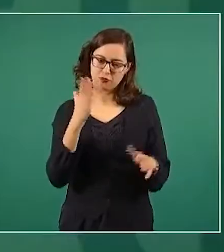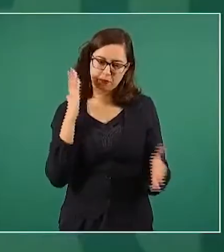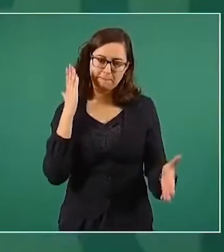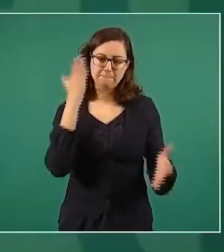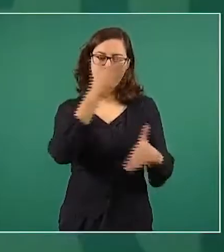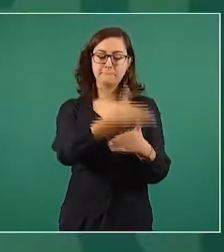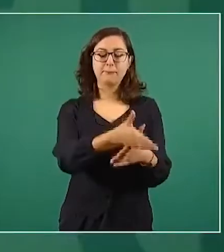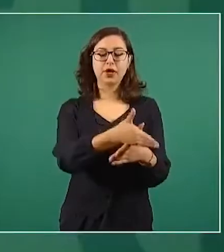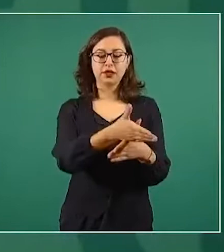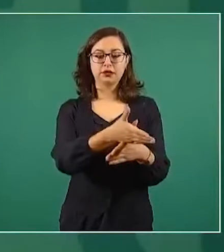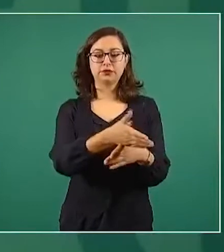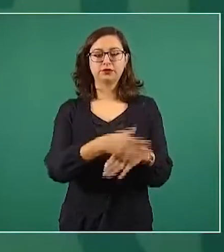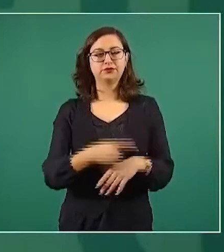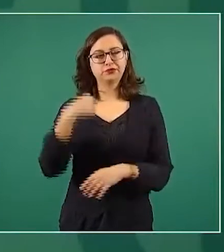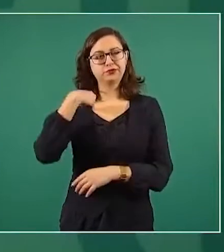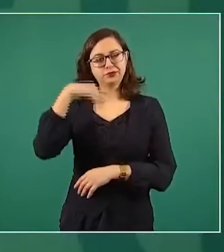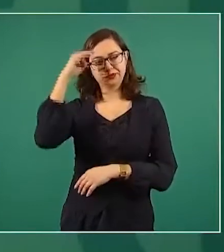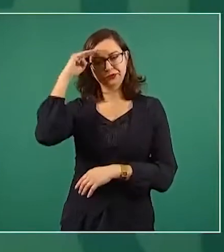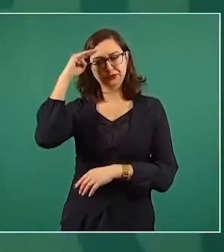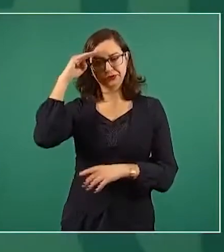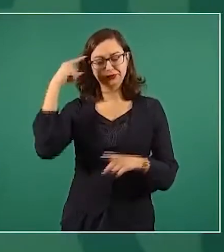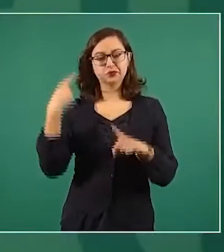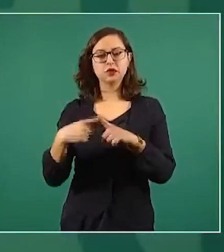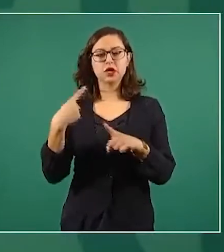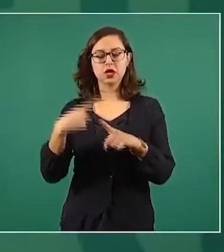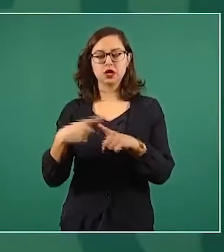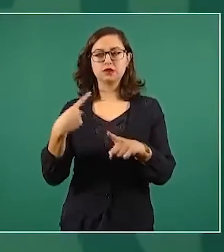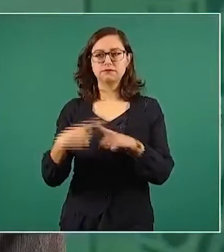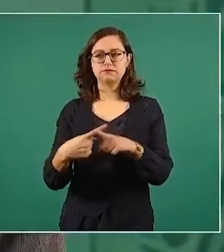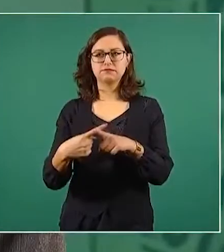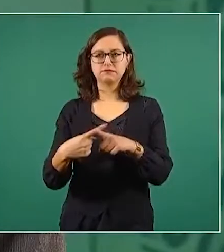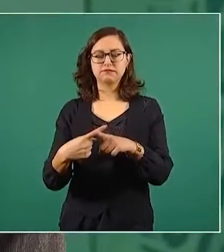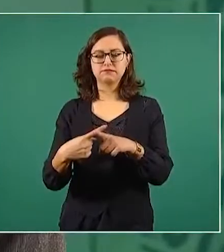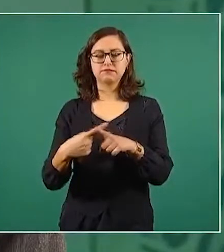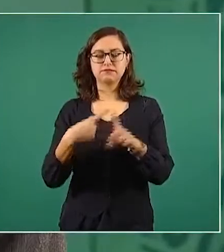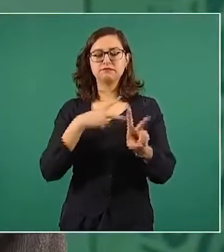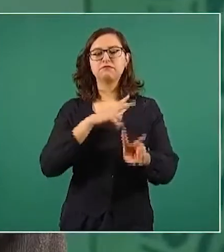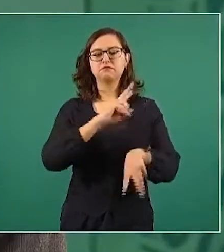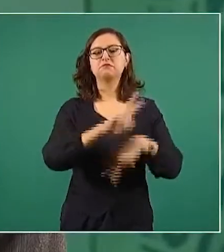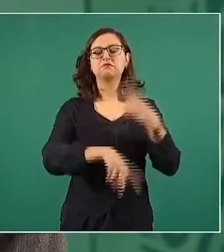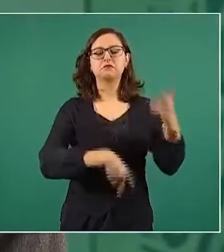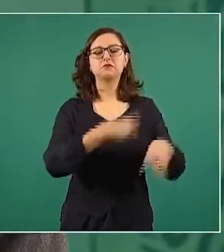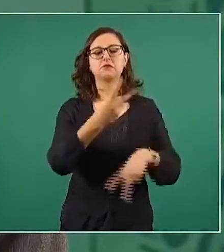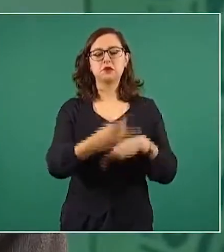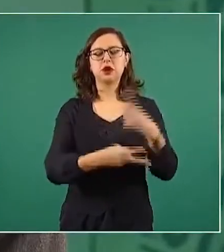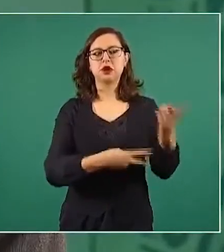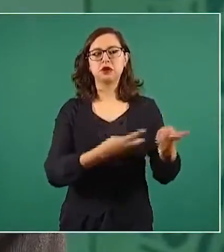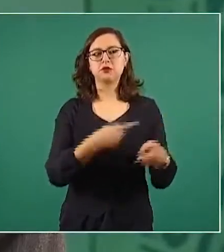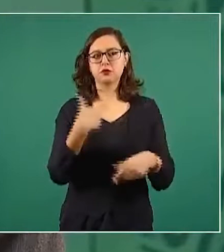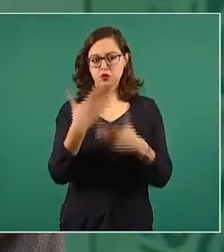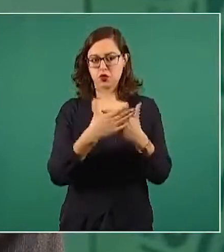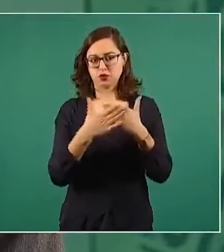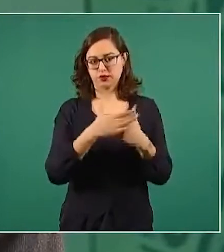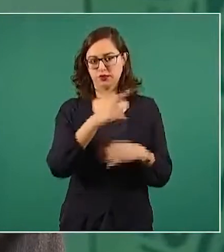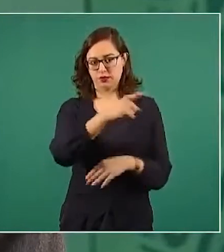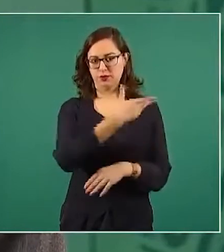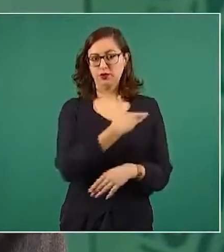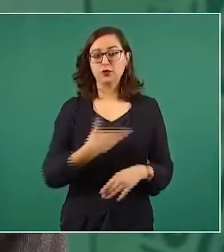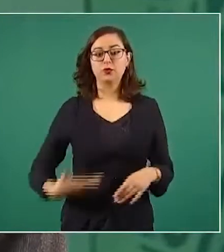he decidido que asista a la toma de posición que se va a